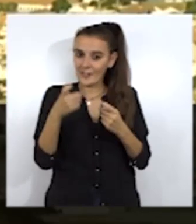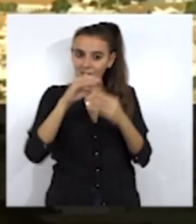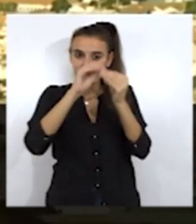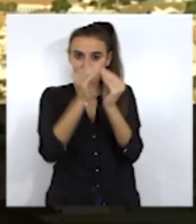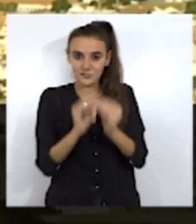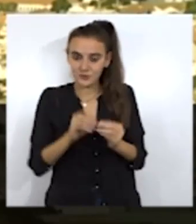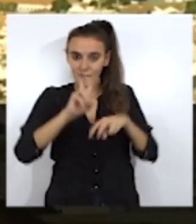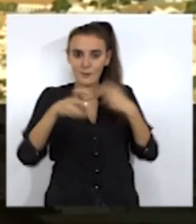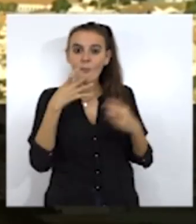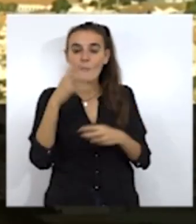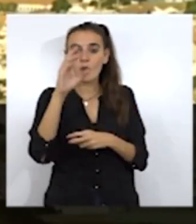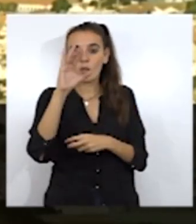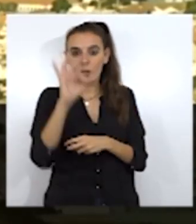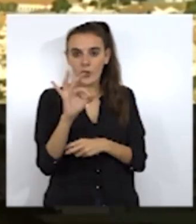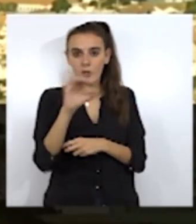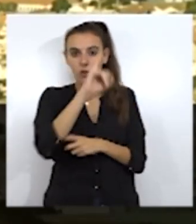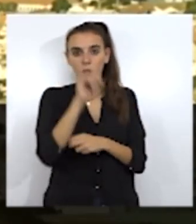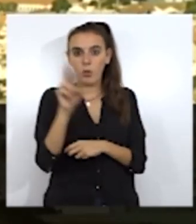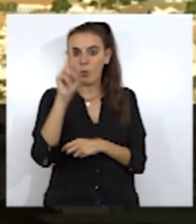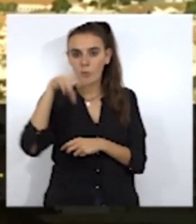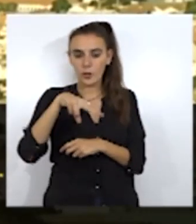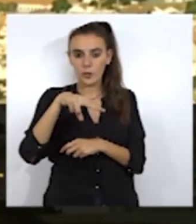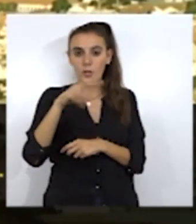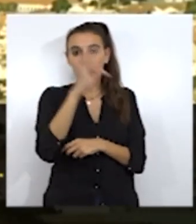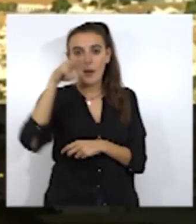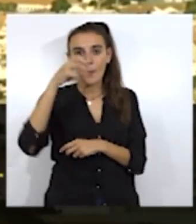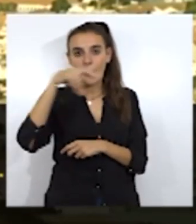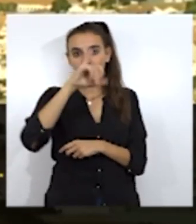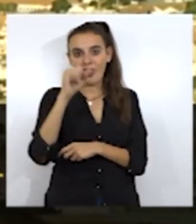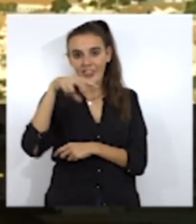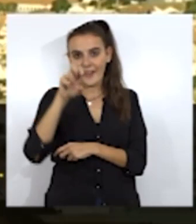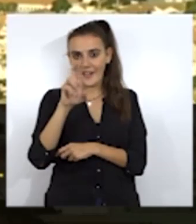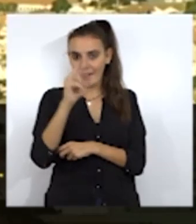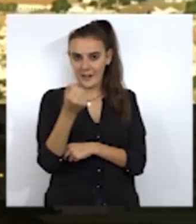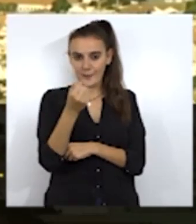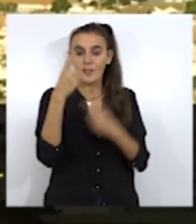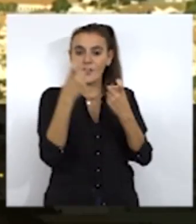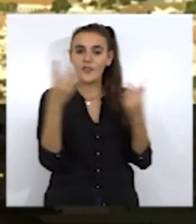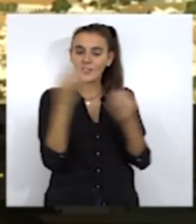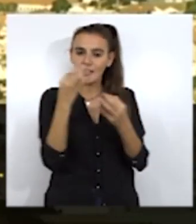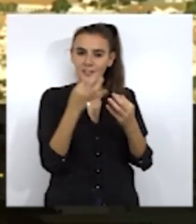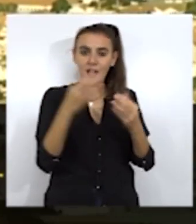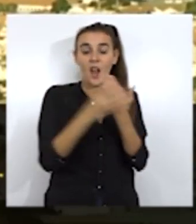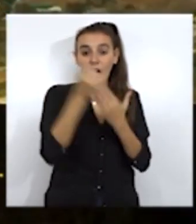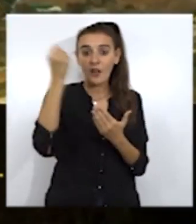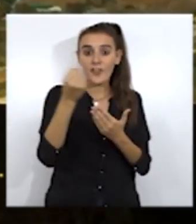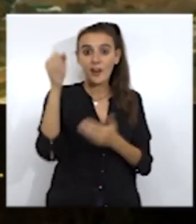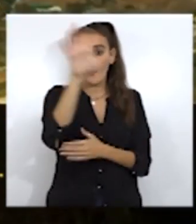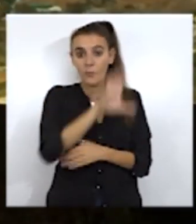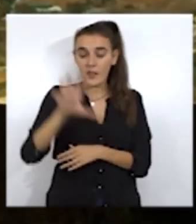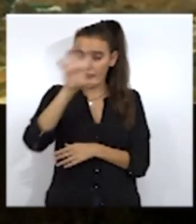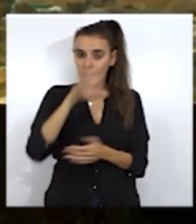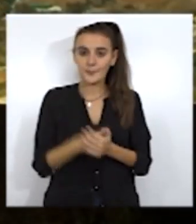pendientes de rehabilitar, como Rocío, Zurrón o Manzanera, de acuerdo con un plan en el que se trabaja y para el que contará con el parecer de la Federación